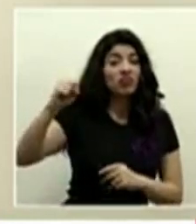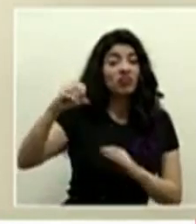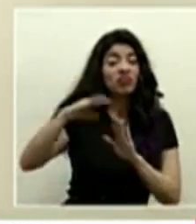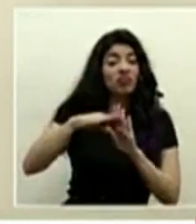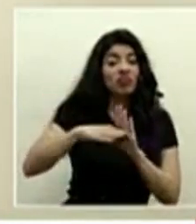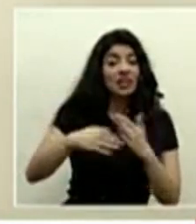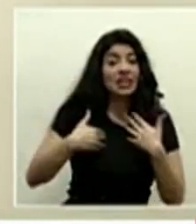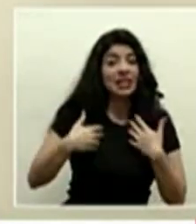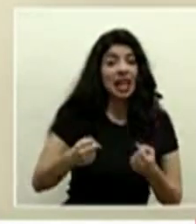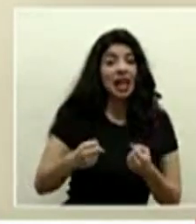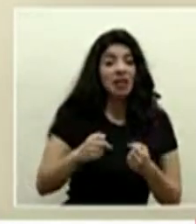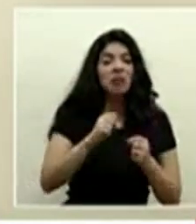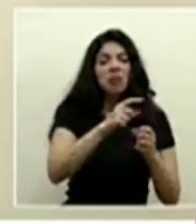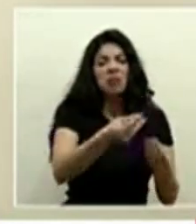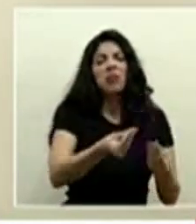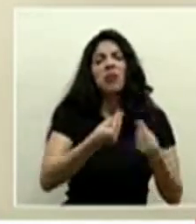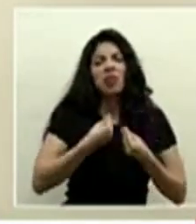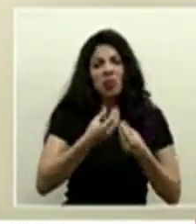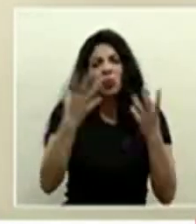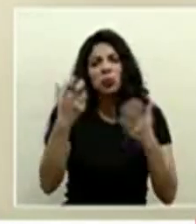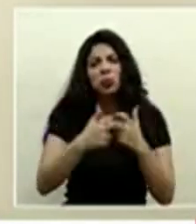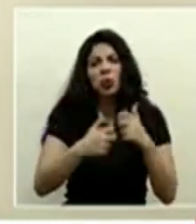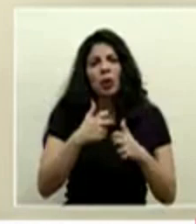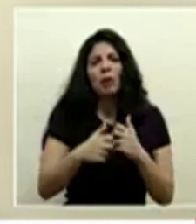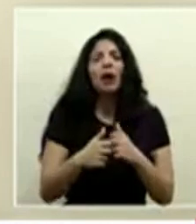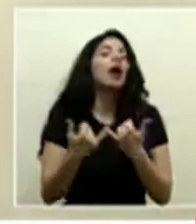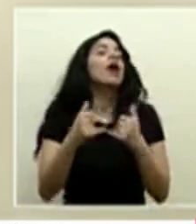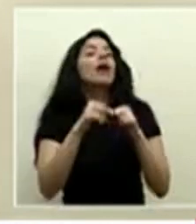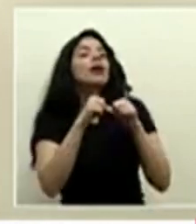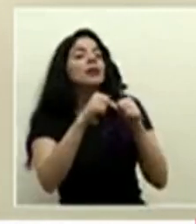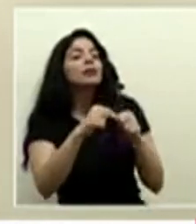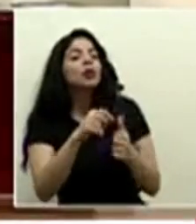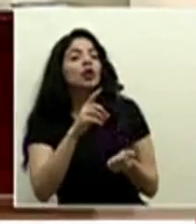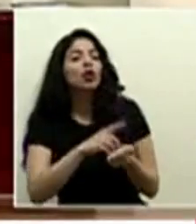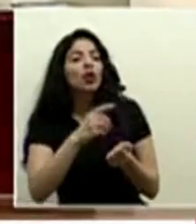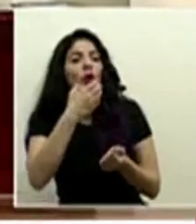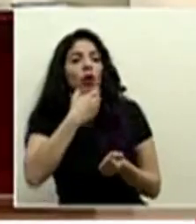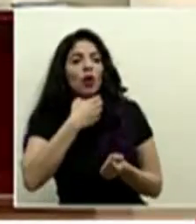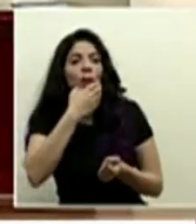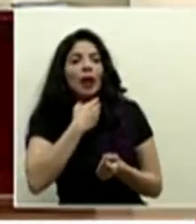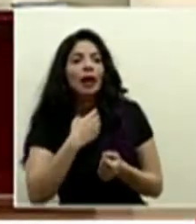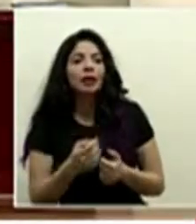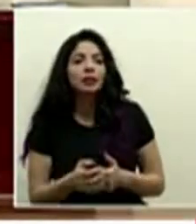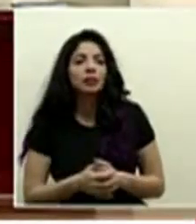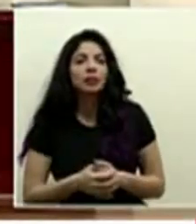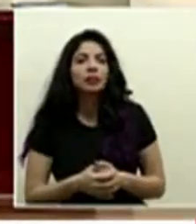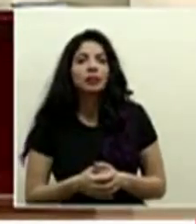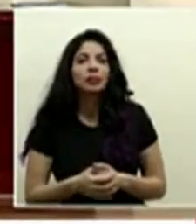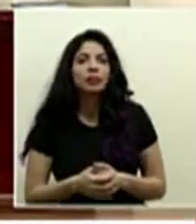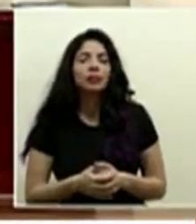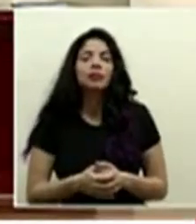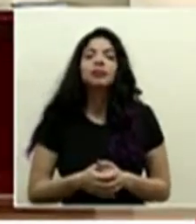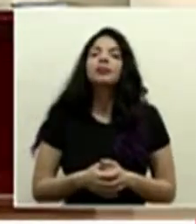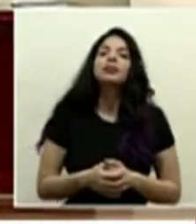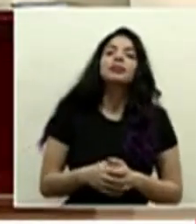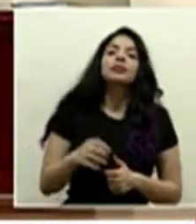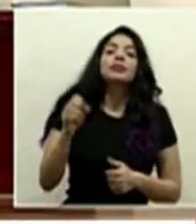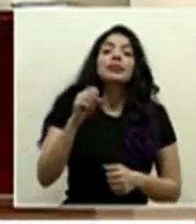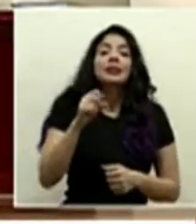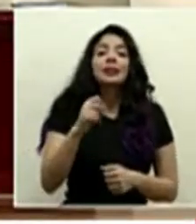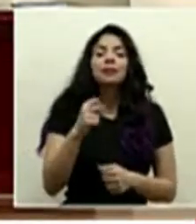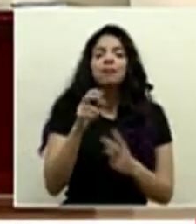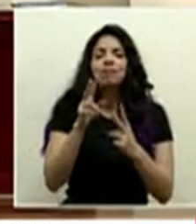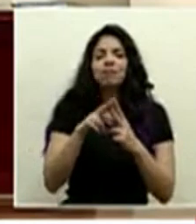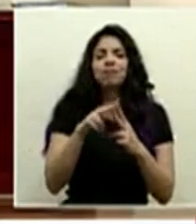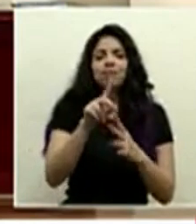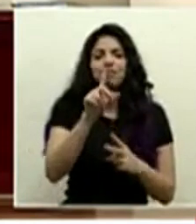sanitarias si pueden provocarnos mucho problema continuamos con el doctor Román Macaya si las dos